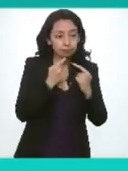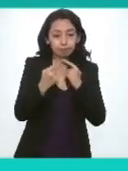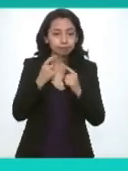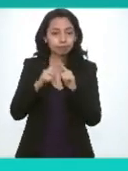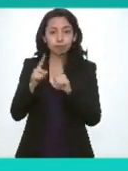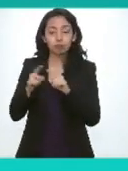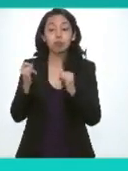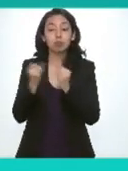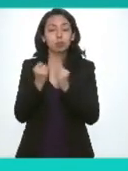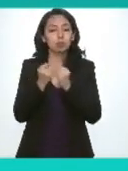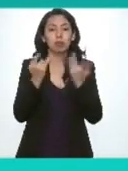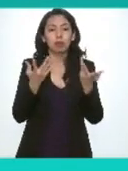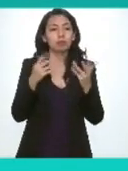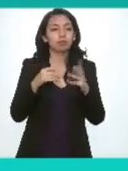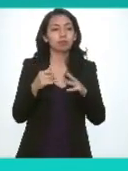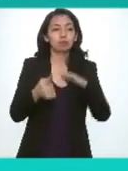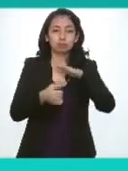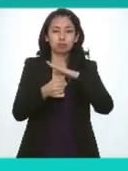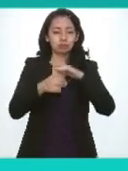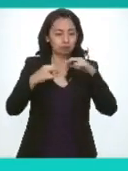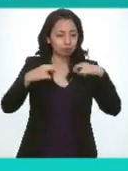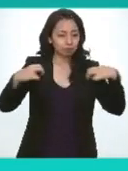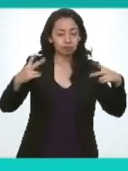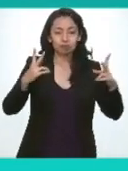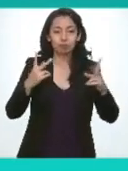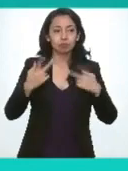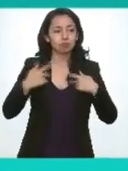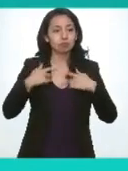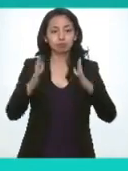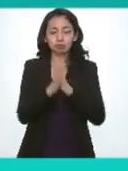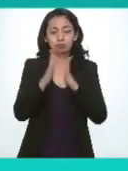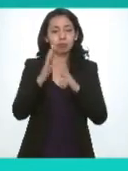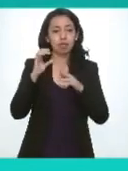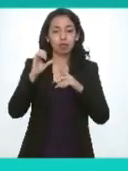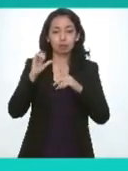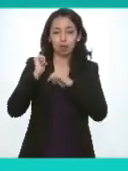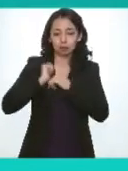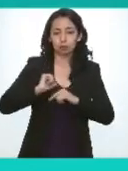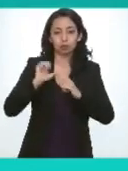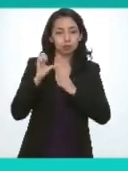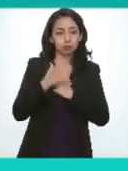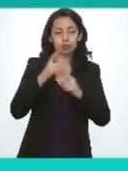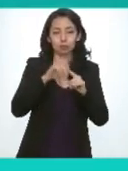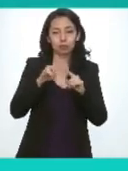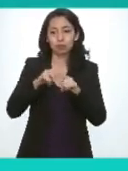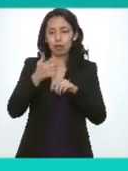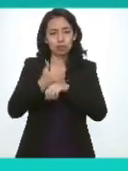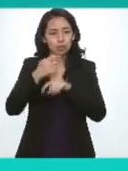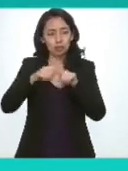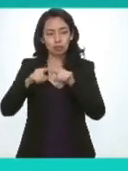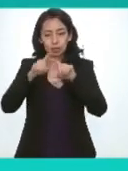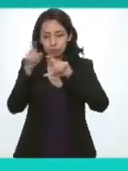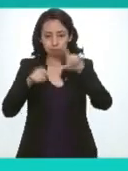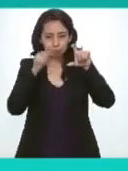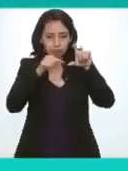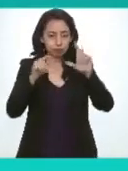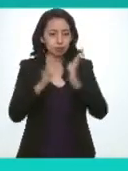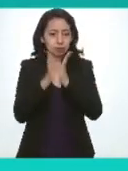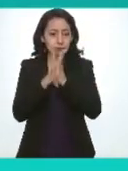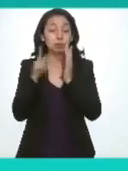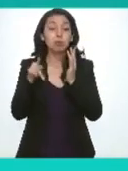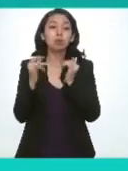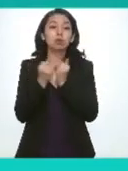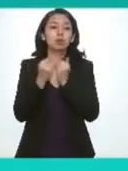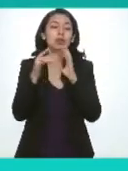incluso se llevaron a cabo diversas mesas de trabajo en donde participamos comisionadas y comisionados de diversas entidades creativas pero también se abrió a la